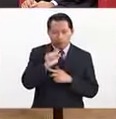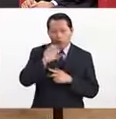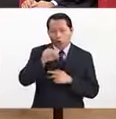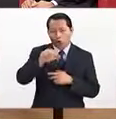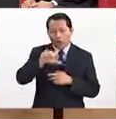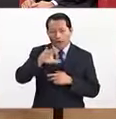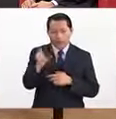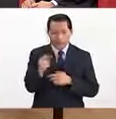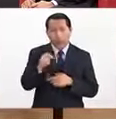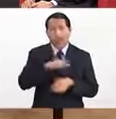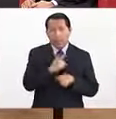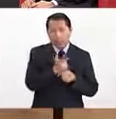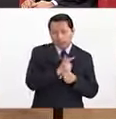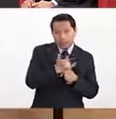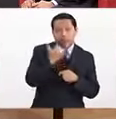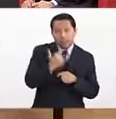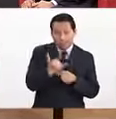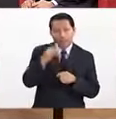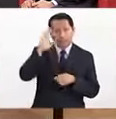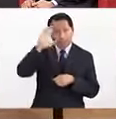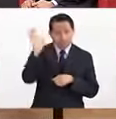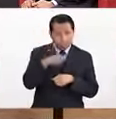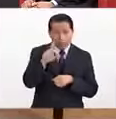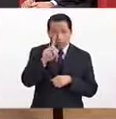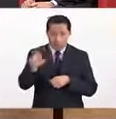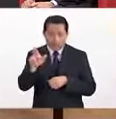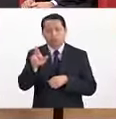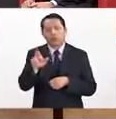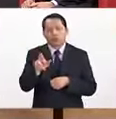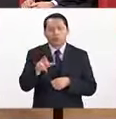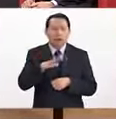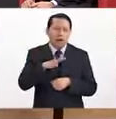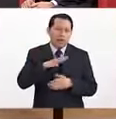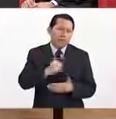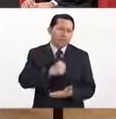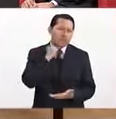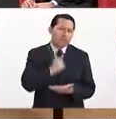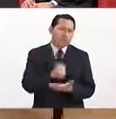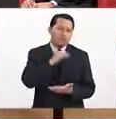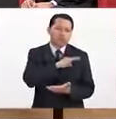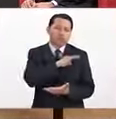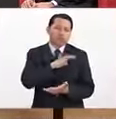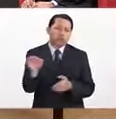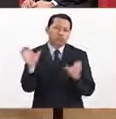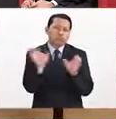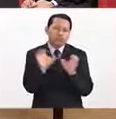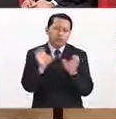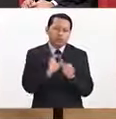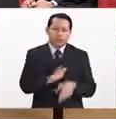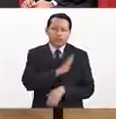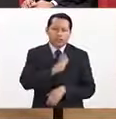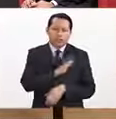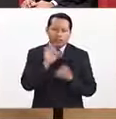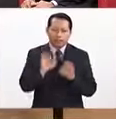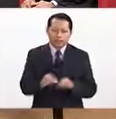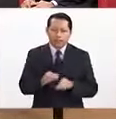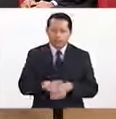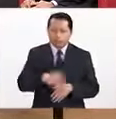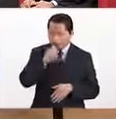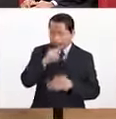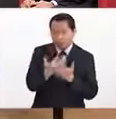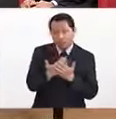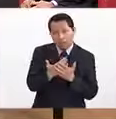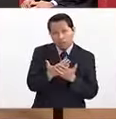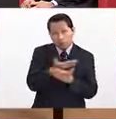Entonces, la licenciatura y los posgrados tienen la acreditación, la certificación de que son de calidad. Y los